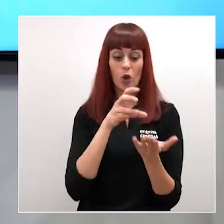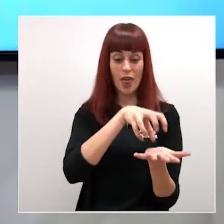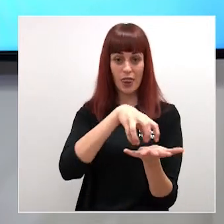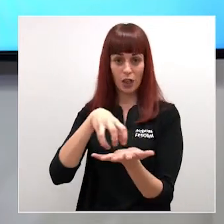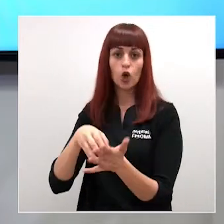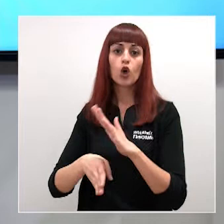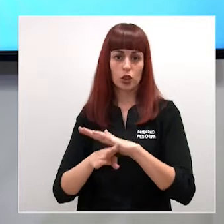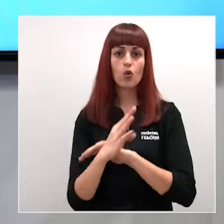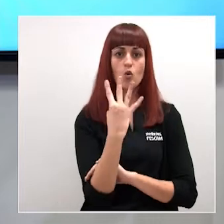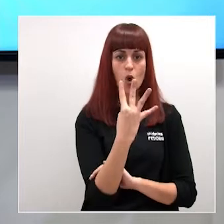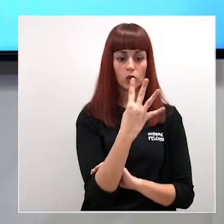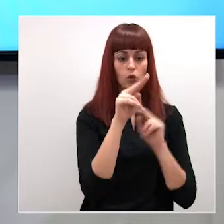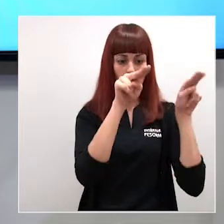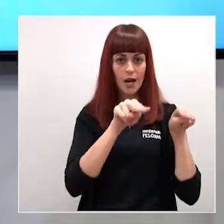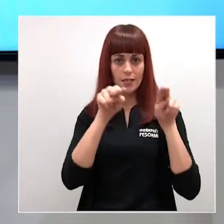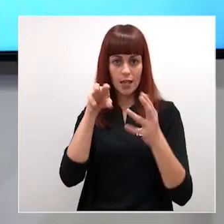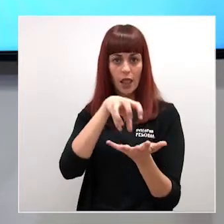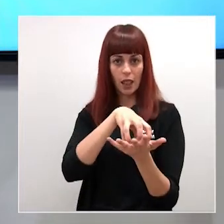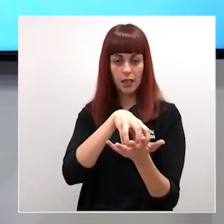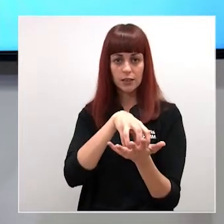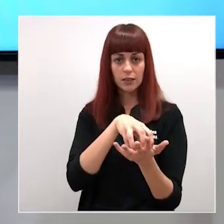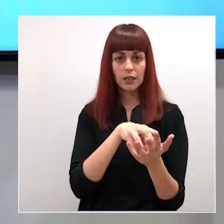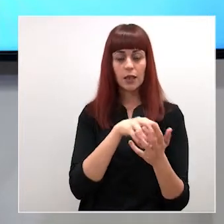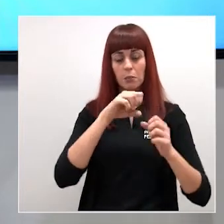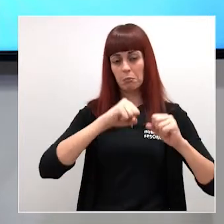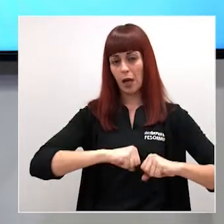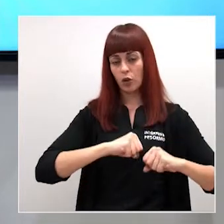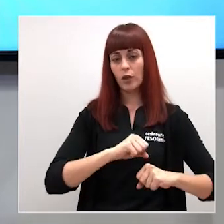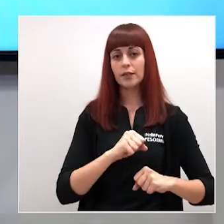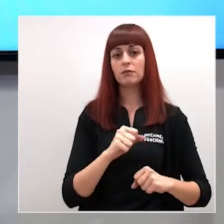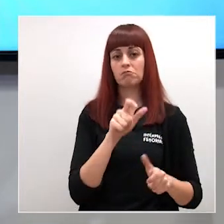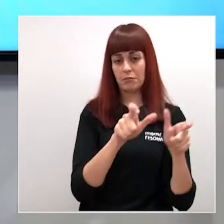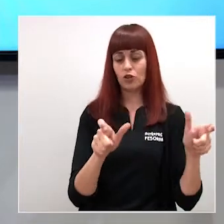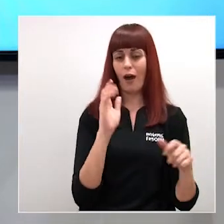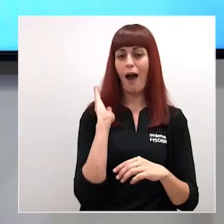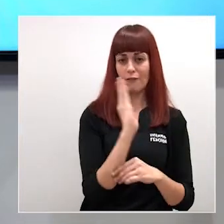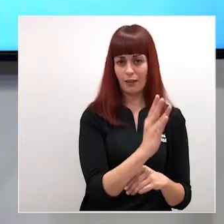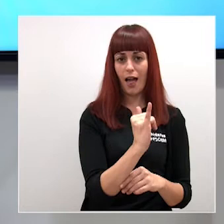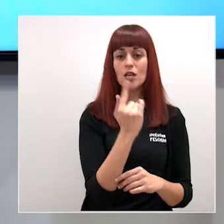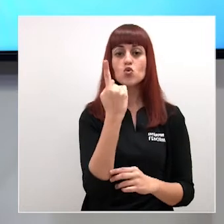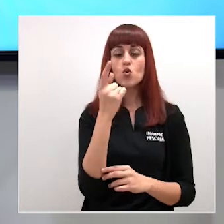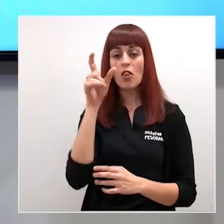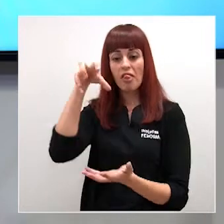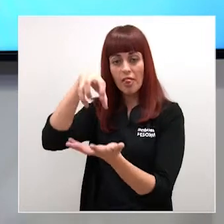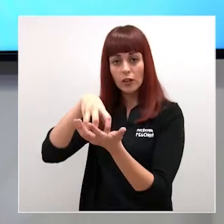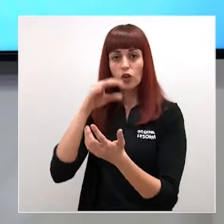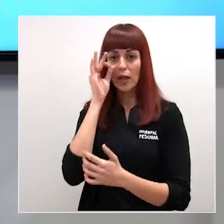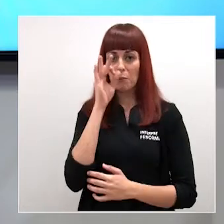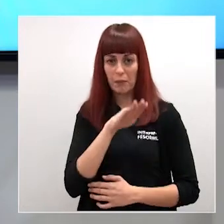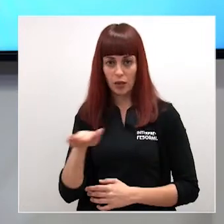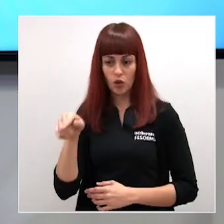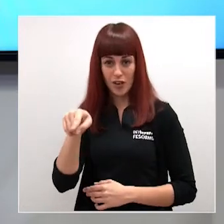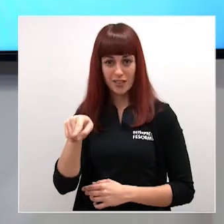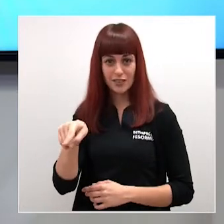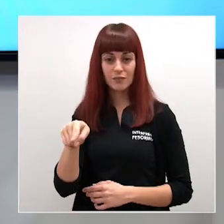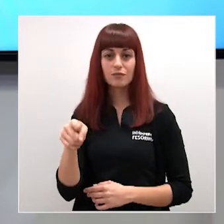siguen siendo cuatro las residencias de personas mayores en la región con residentes afectados y un centro de menores. En este último caso,